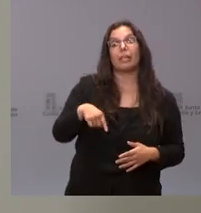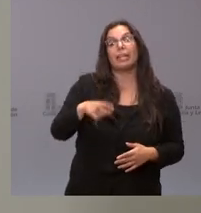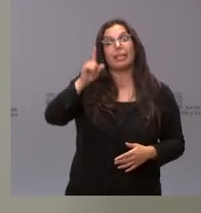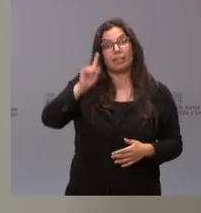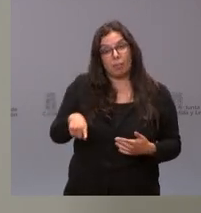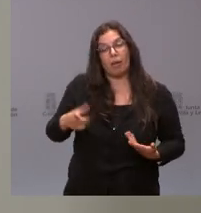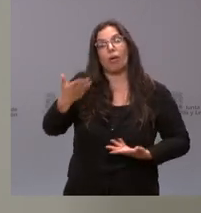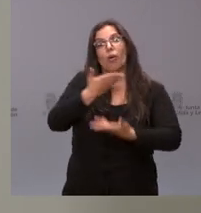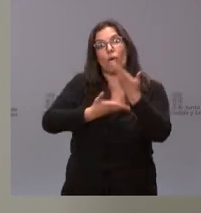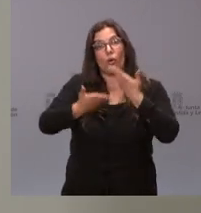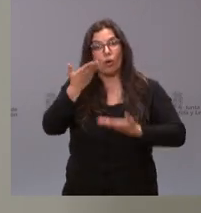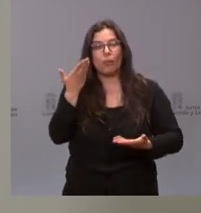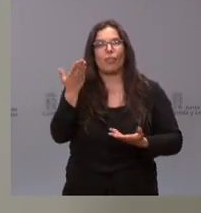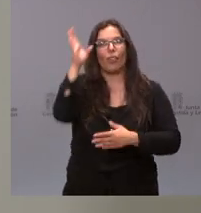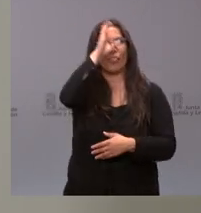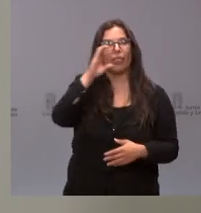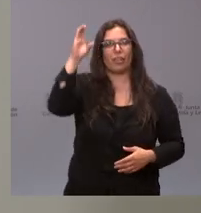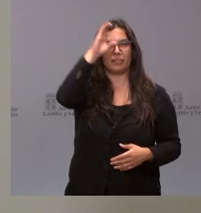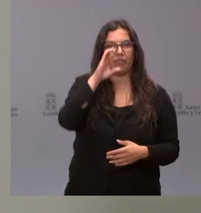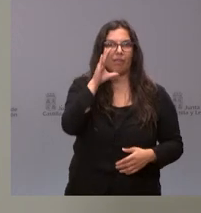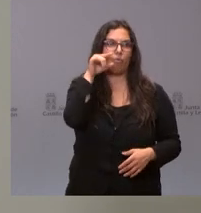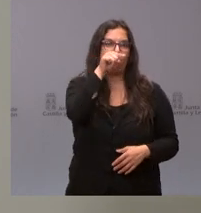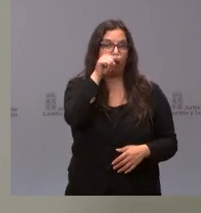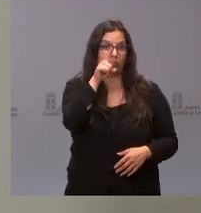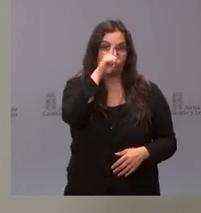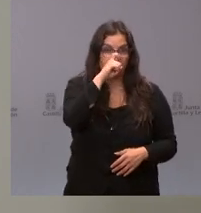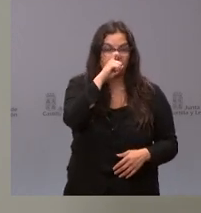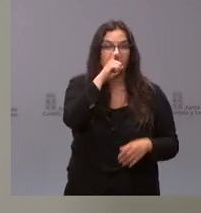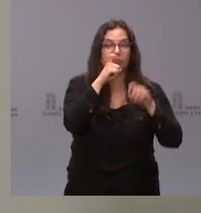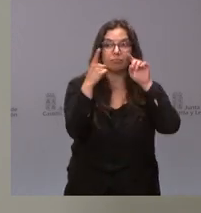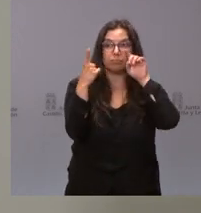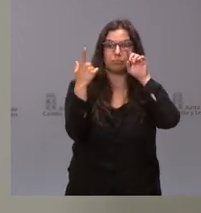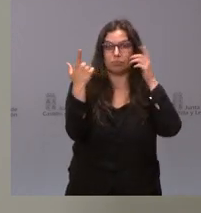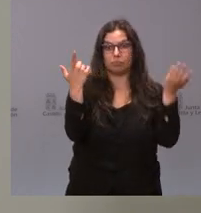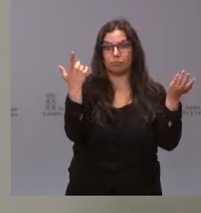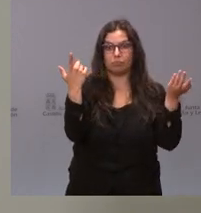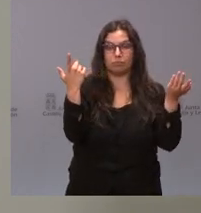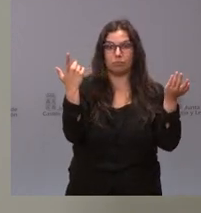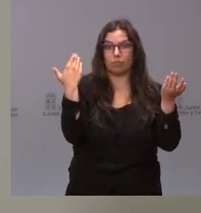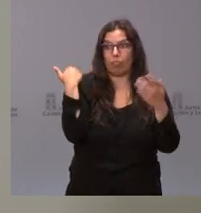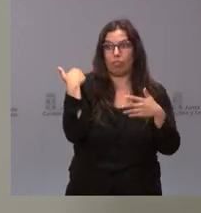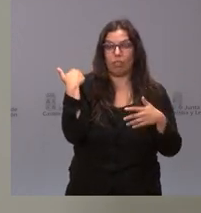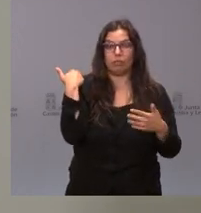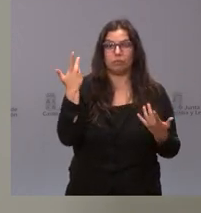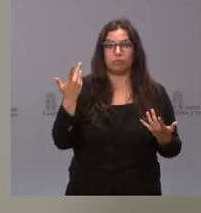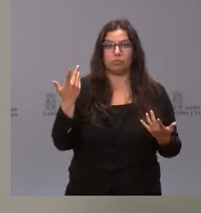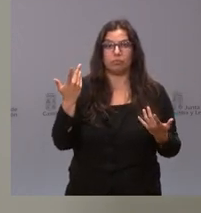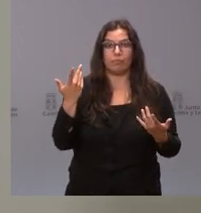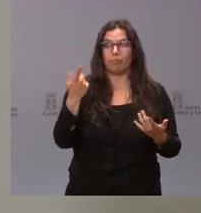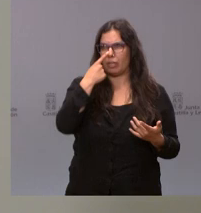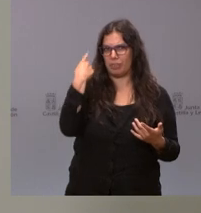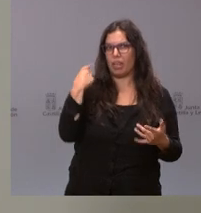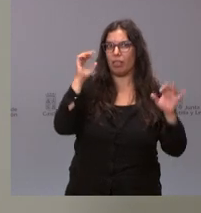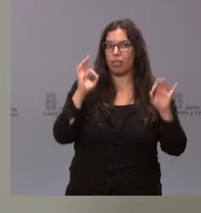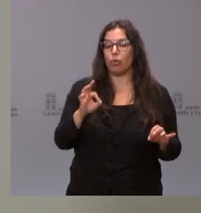colaboración científica, donde hay que recordar que hace muy poco tiempo, fue el año pasado,